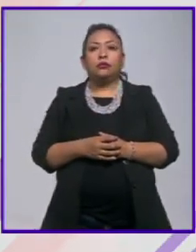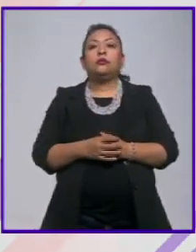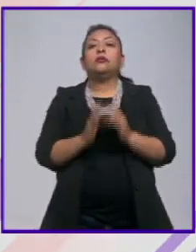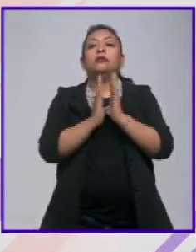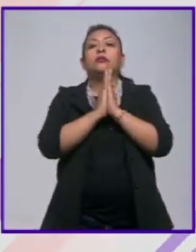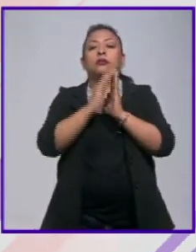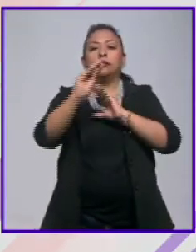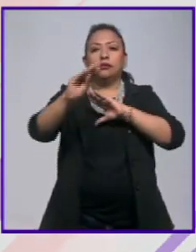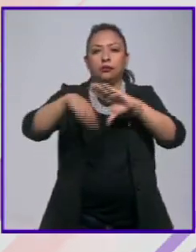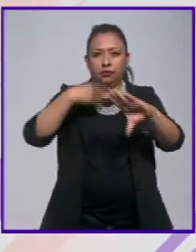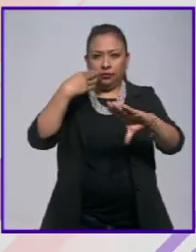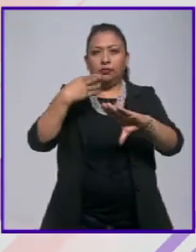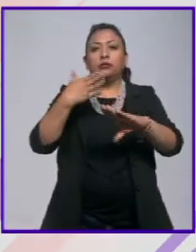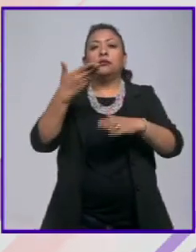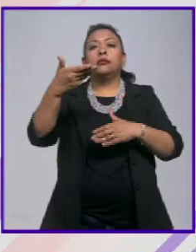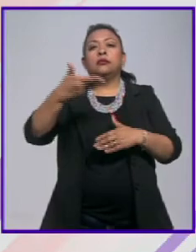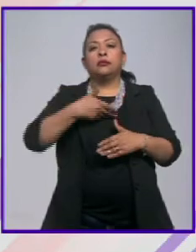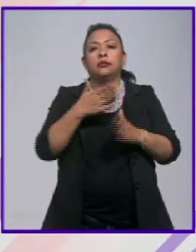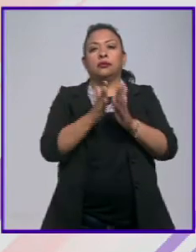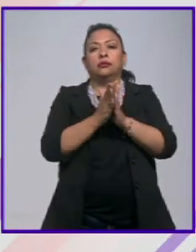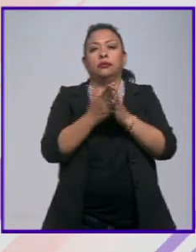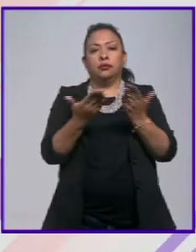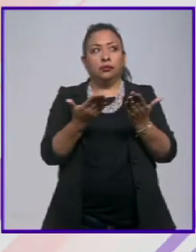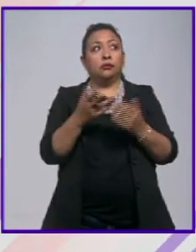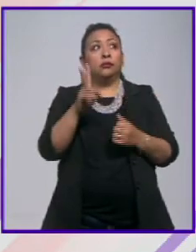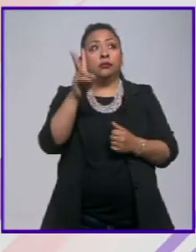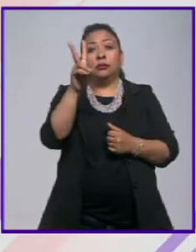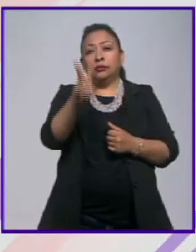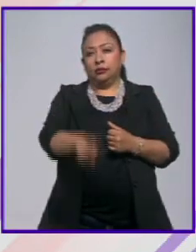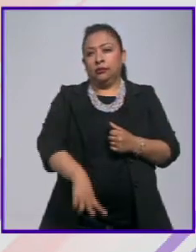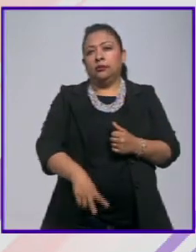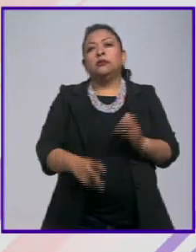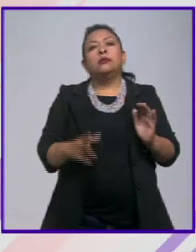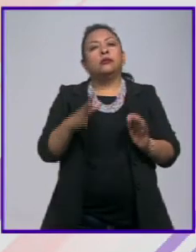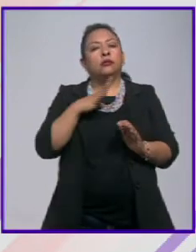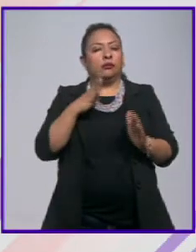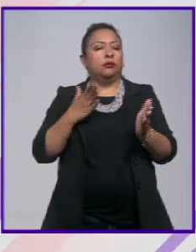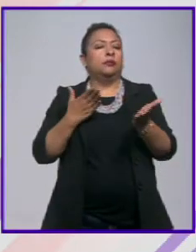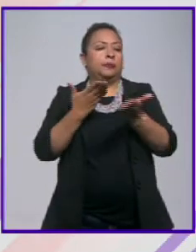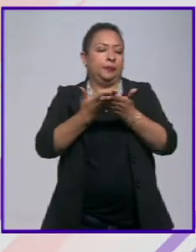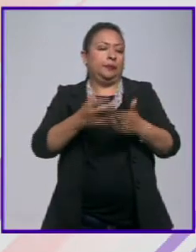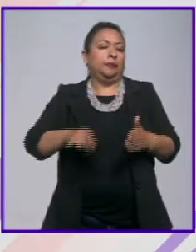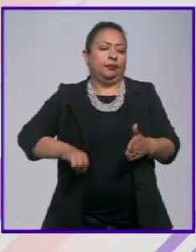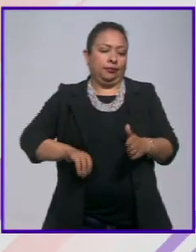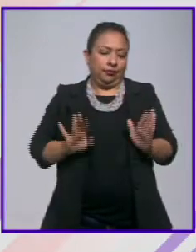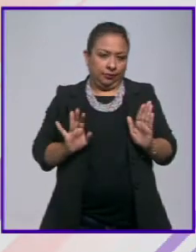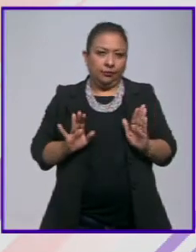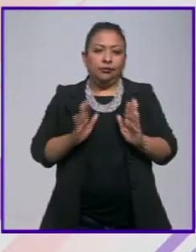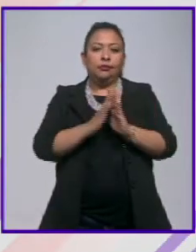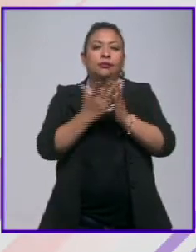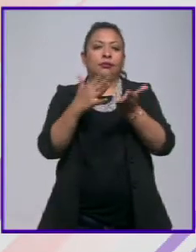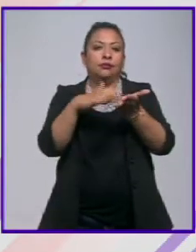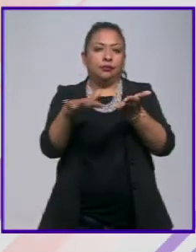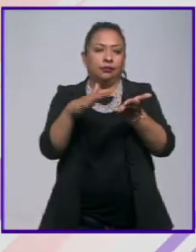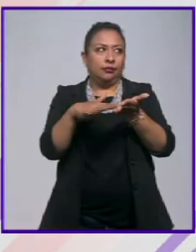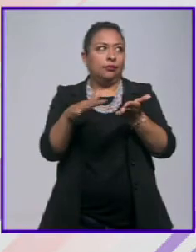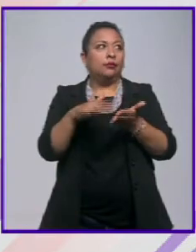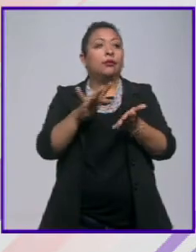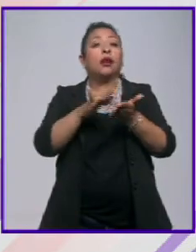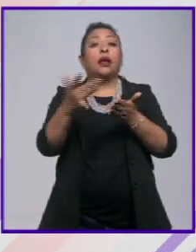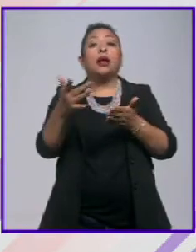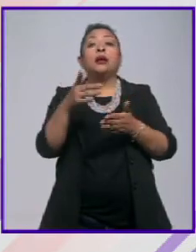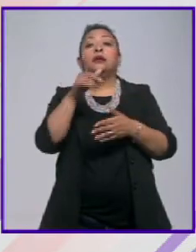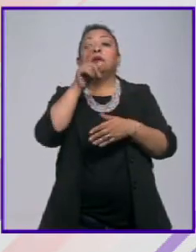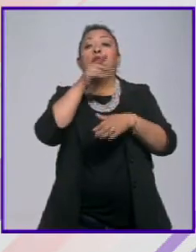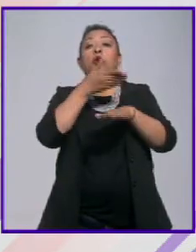por favor envíen un correo solicitando estos libros que de verdad tienen una propuesta interesante de literatura gracias y variada